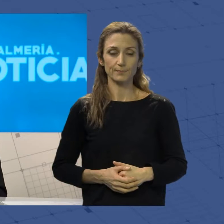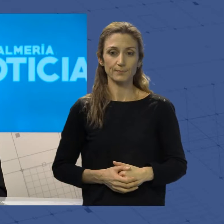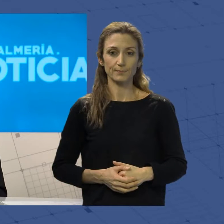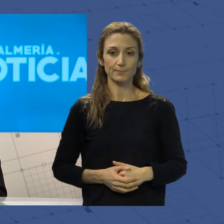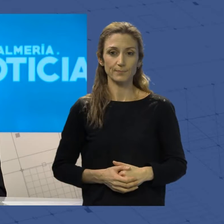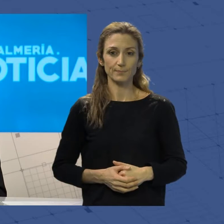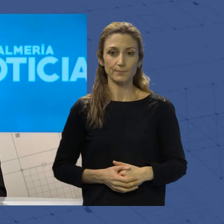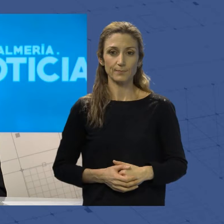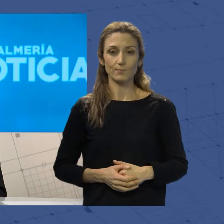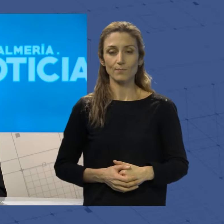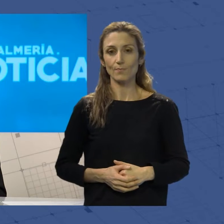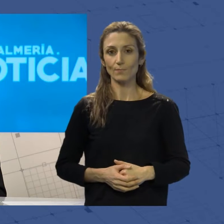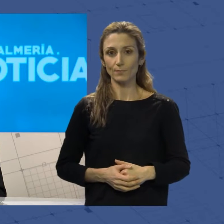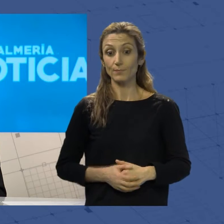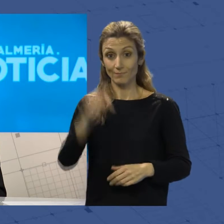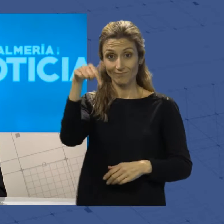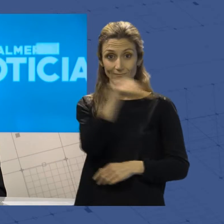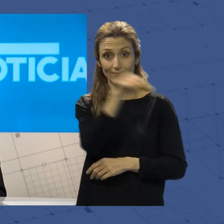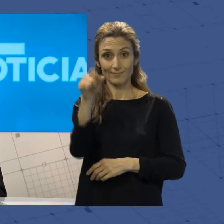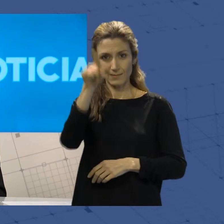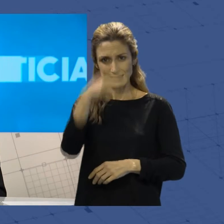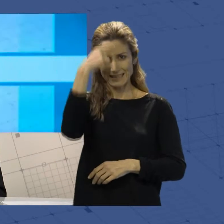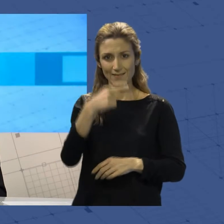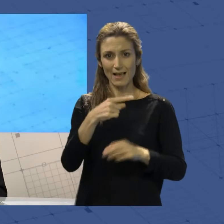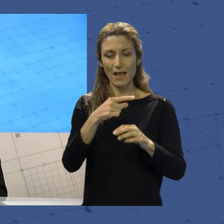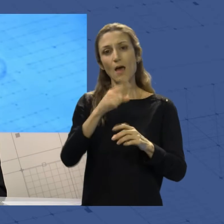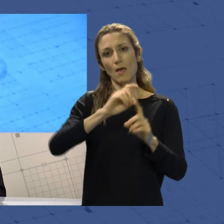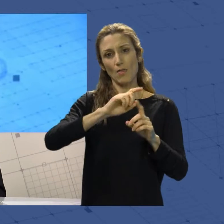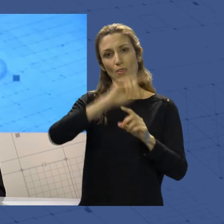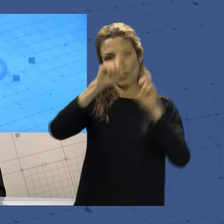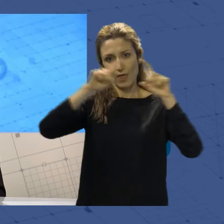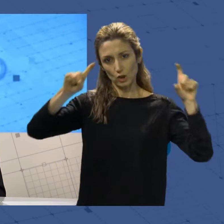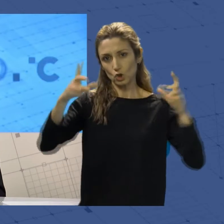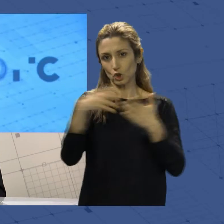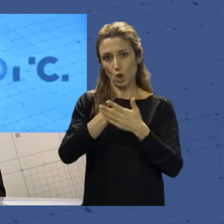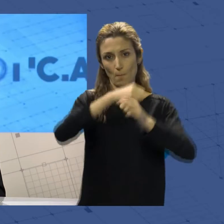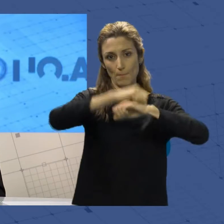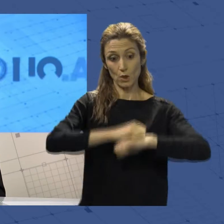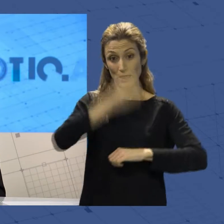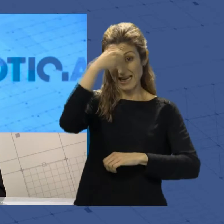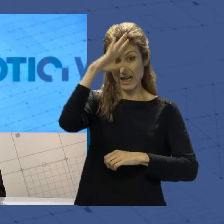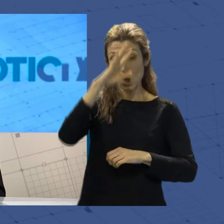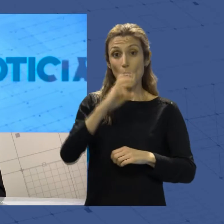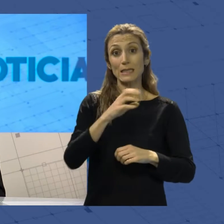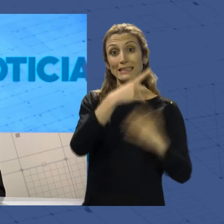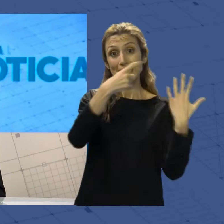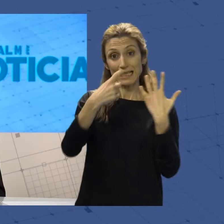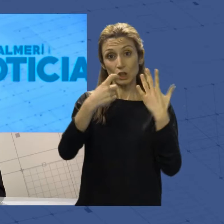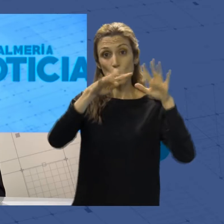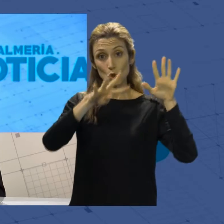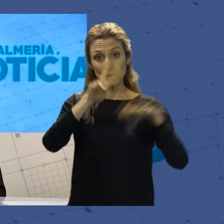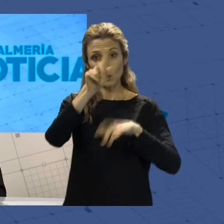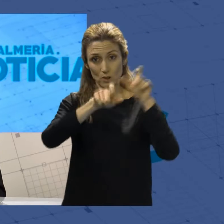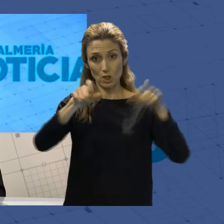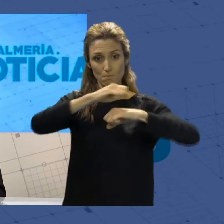También hemos conocido esta semana los nuevos datos del paro. El mes de enero hay 692 parados más en